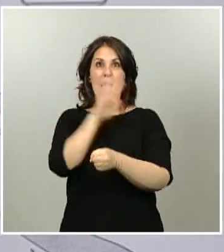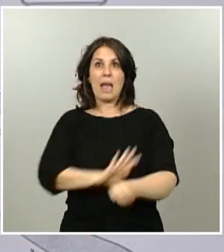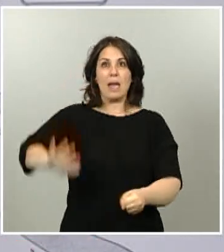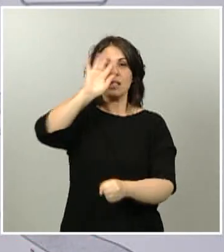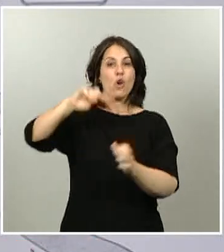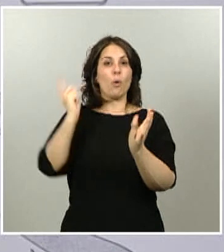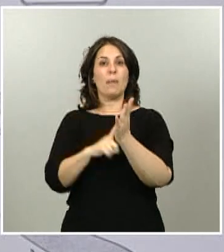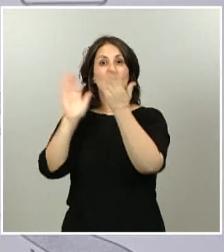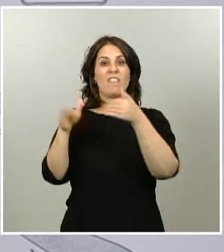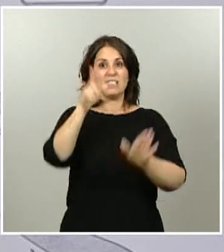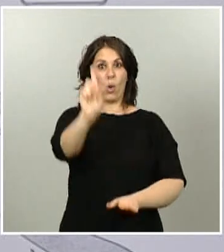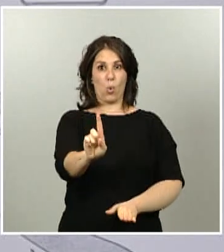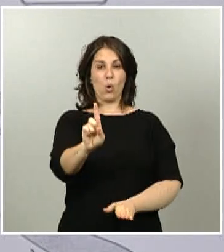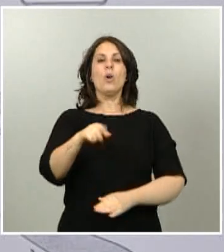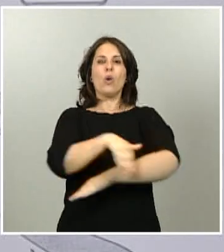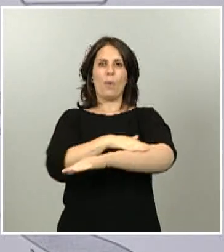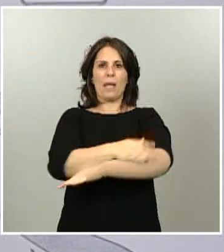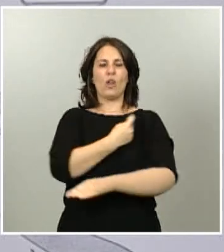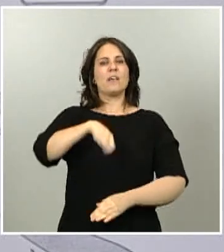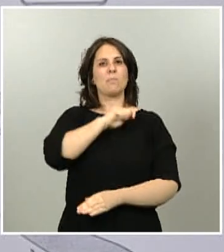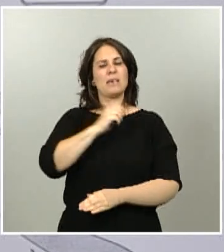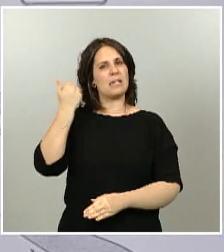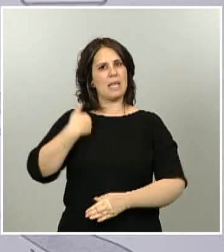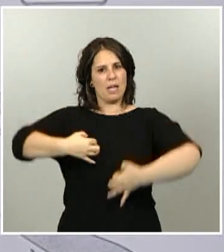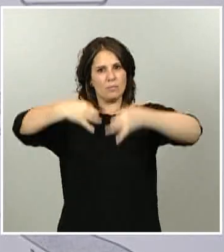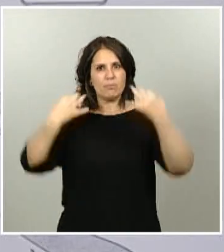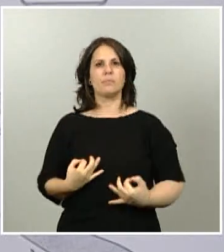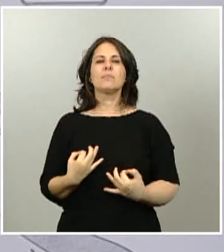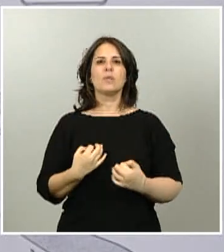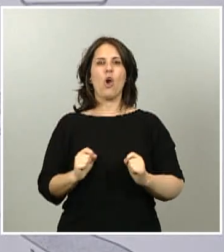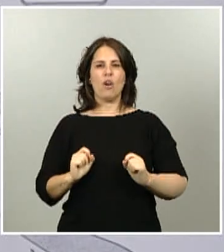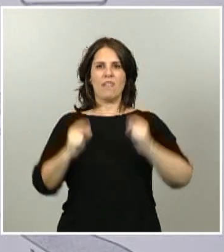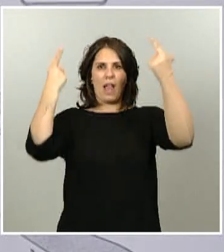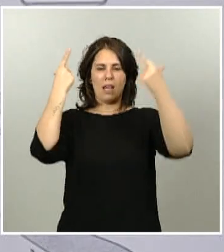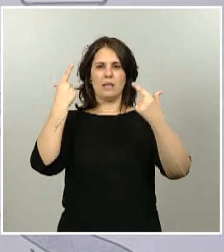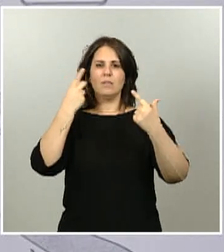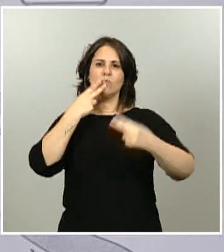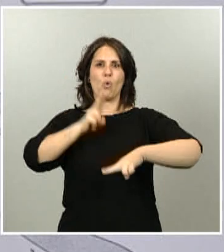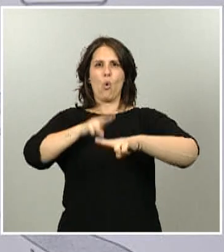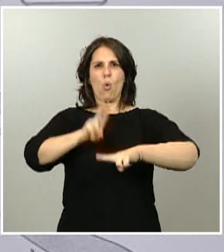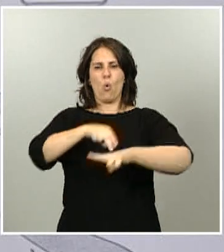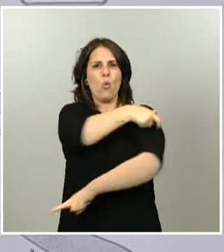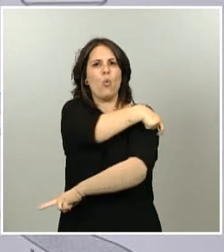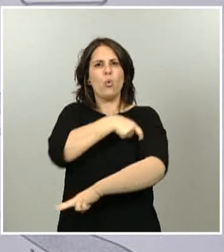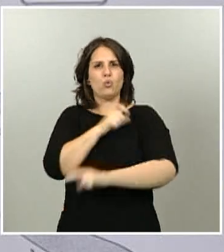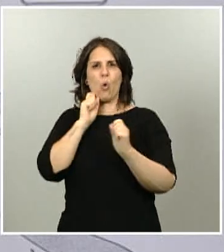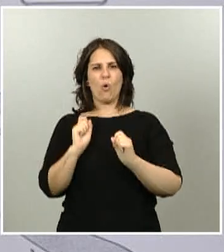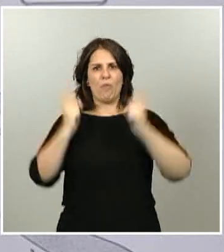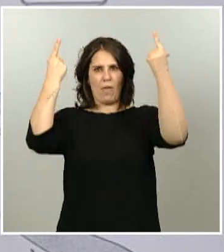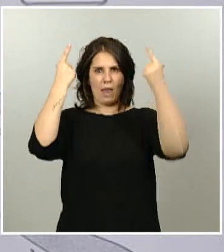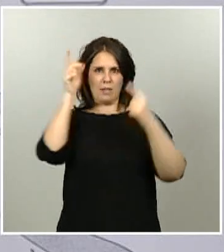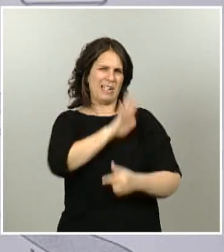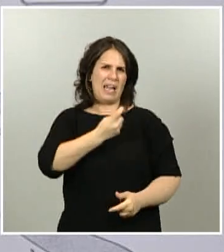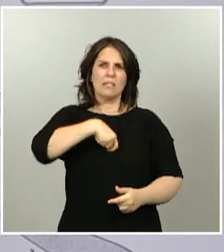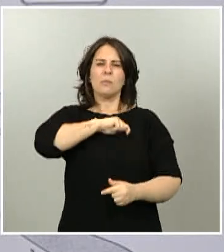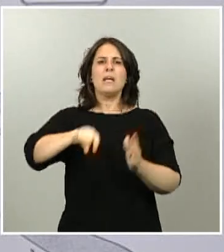aprobará la declaración formal de luto oficial en todo nuestro país en memoria de las víctimas del COVID-19. El duelo